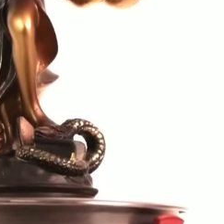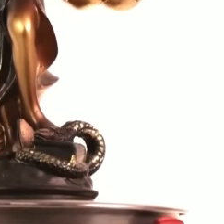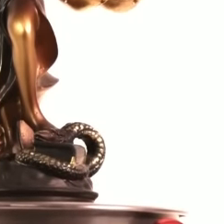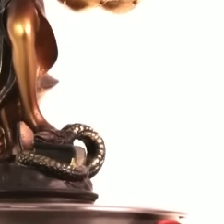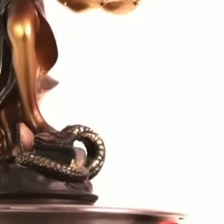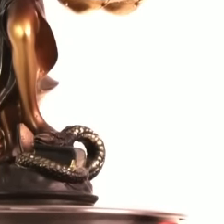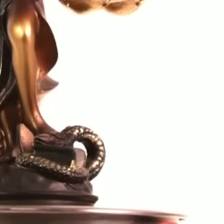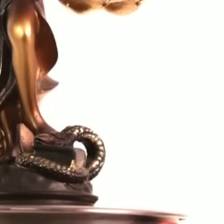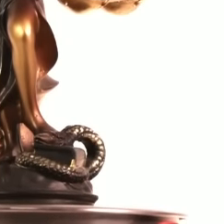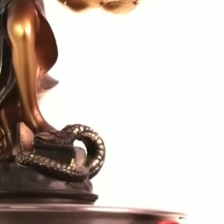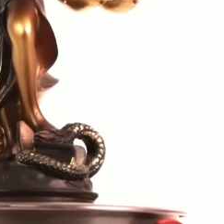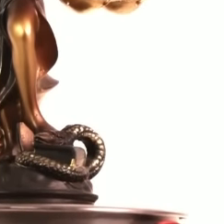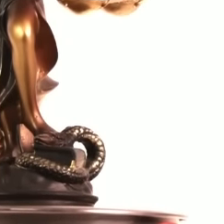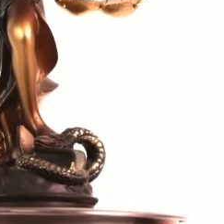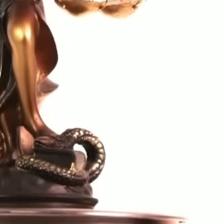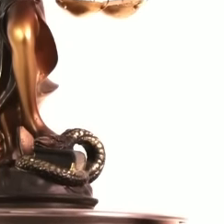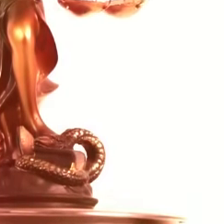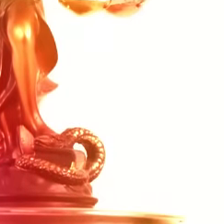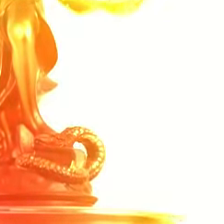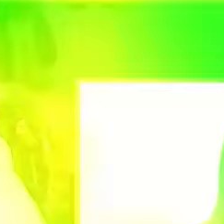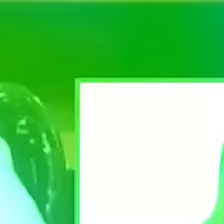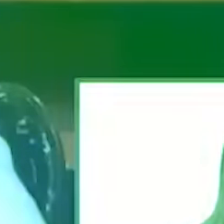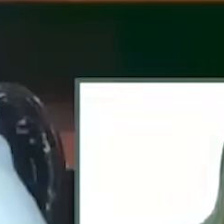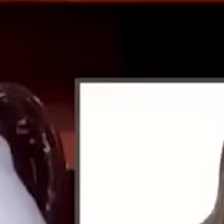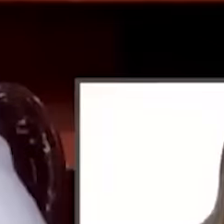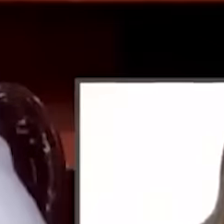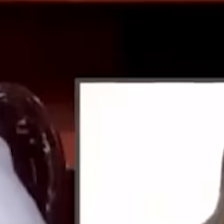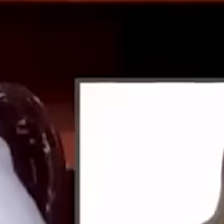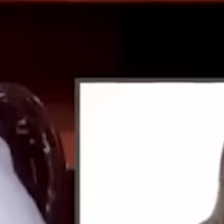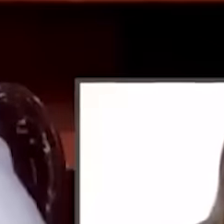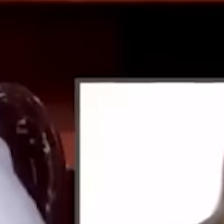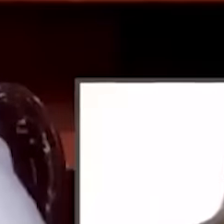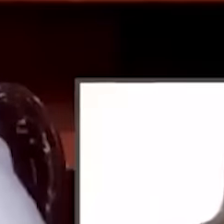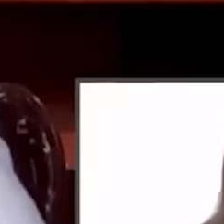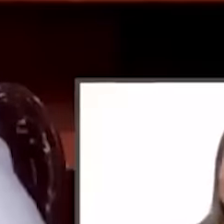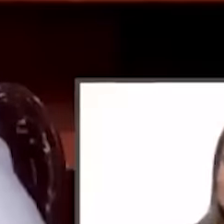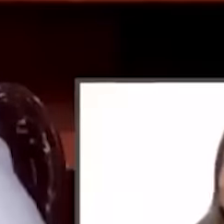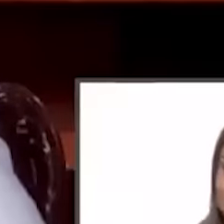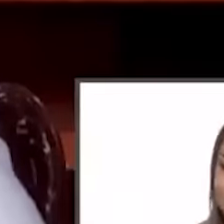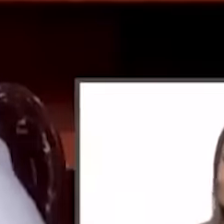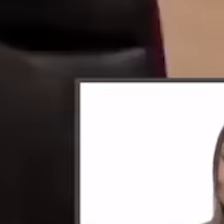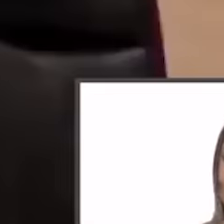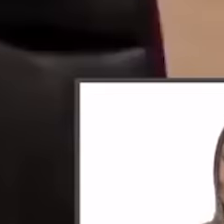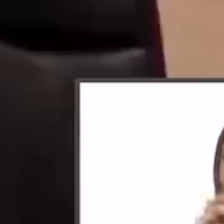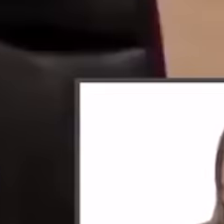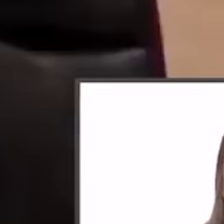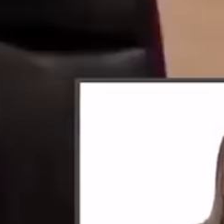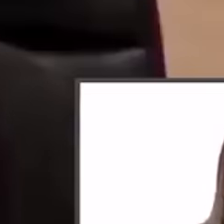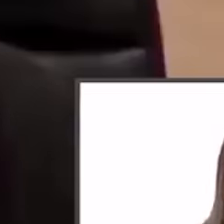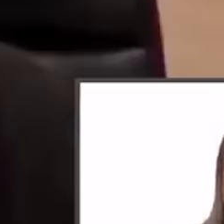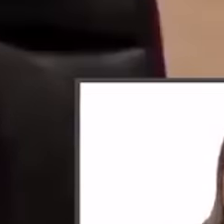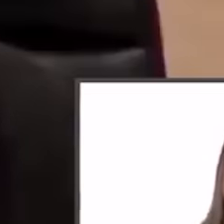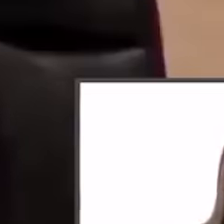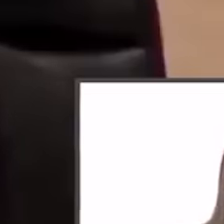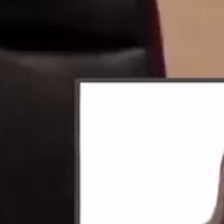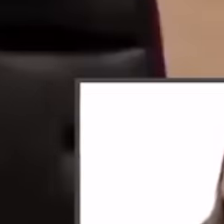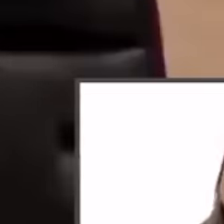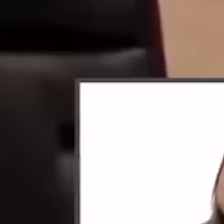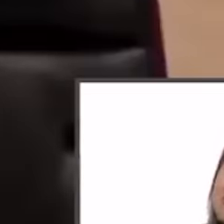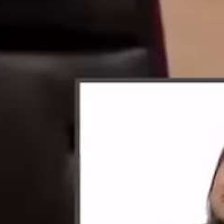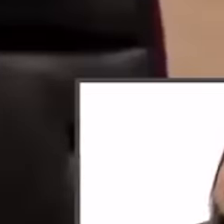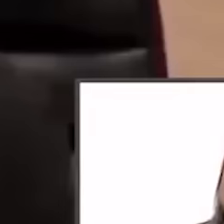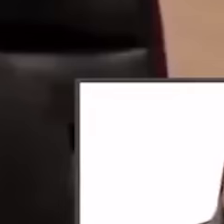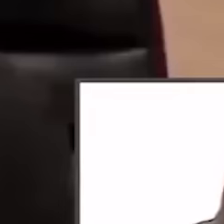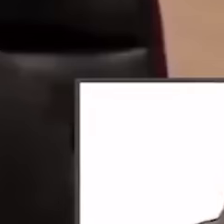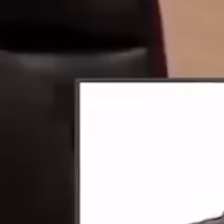encabezada por los ministros del Poder Judicial y en particular por Norma Piña, ha intentado crear una barrera de mentiras para